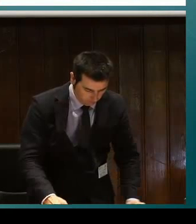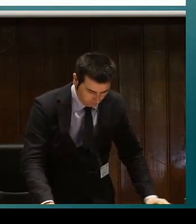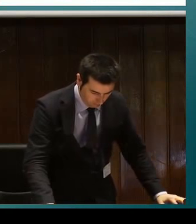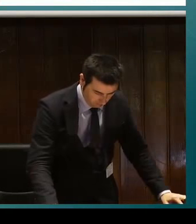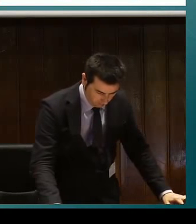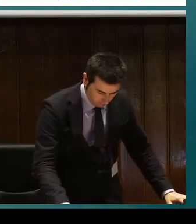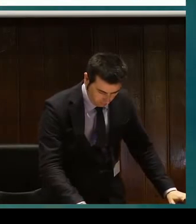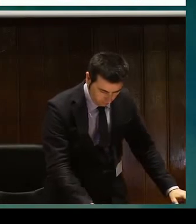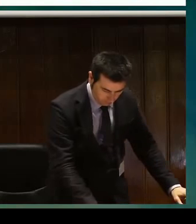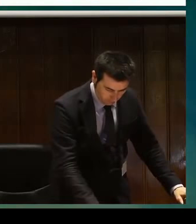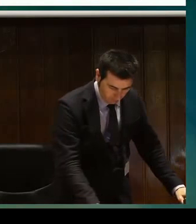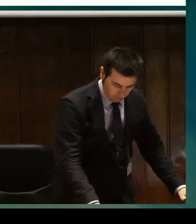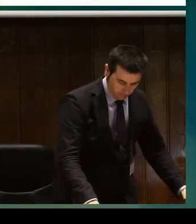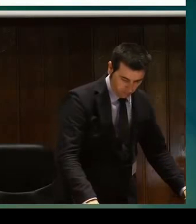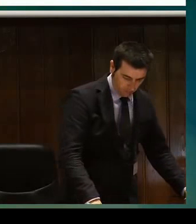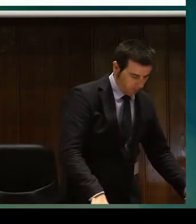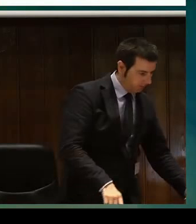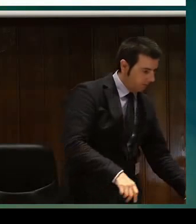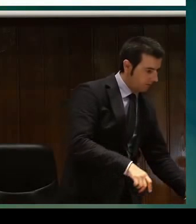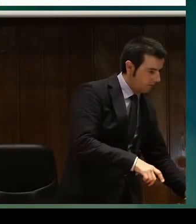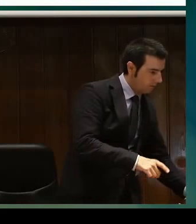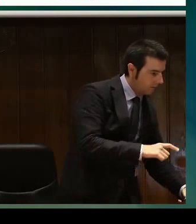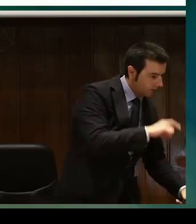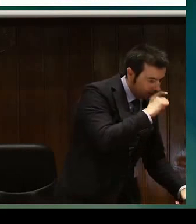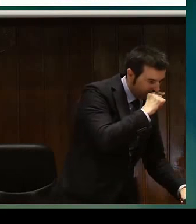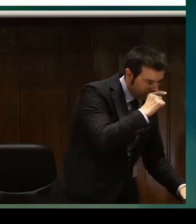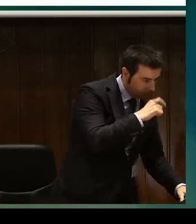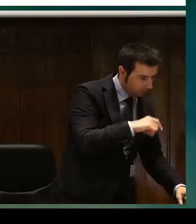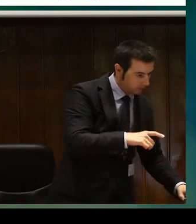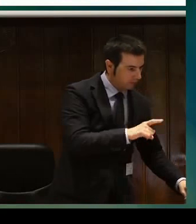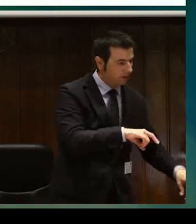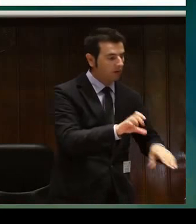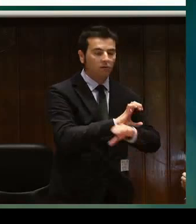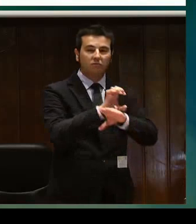que hay algunas personas sordocidas que están acostumbradas a la lectura labial y necesitan apoyarse en ella.